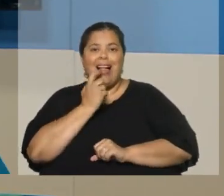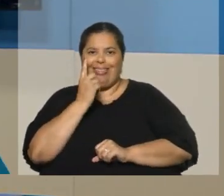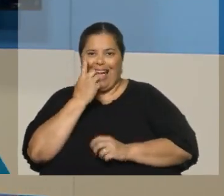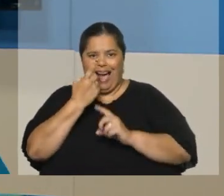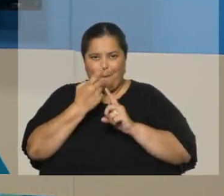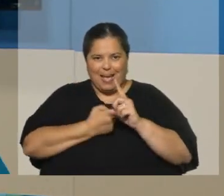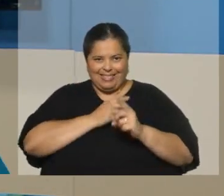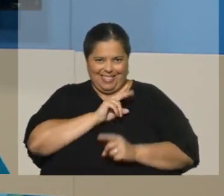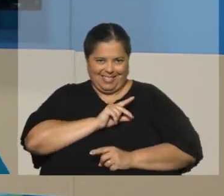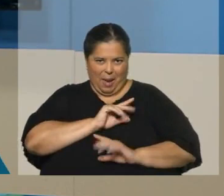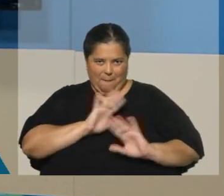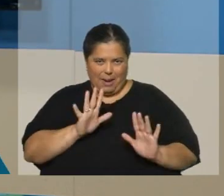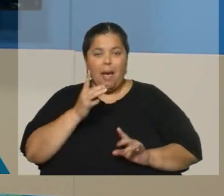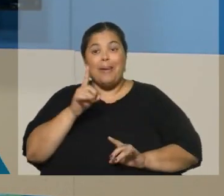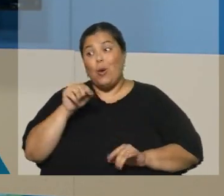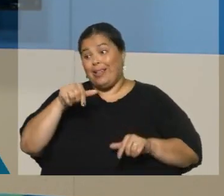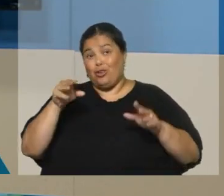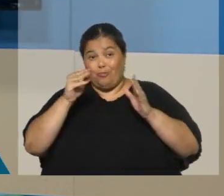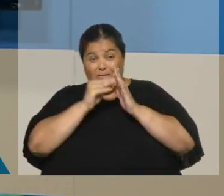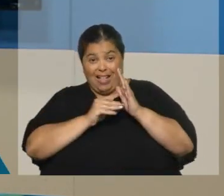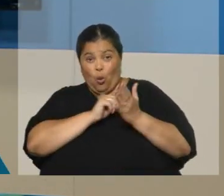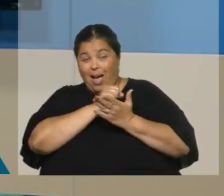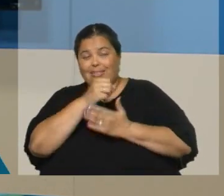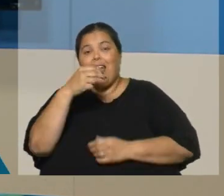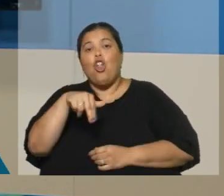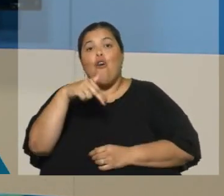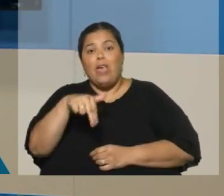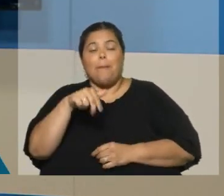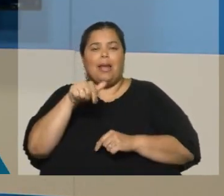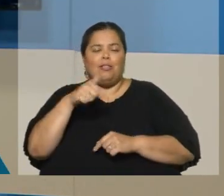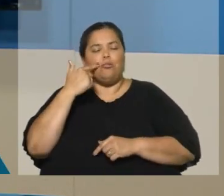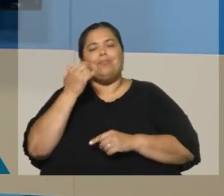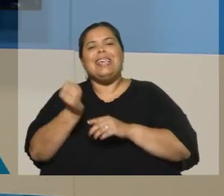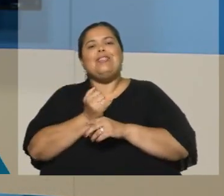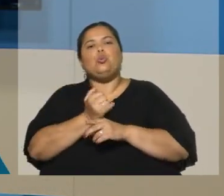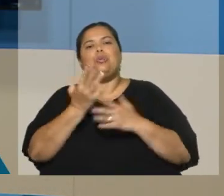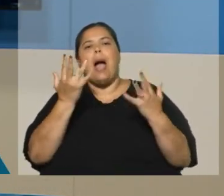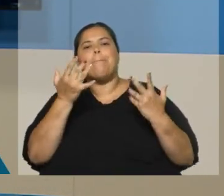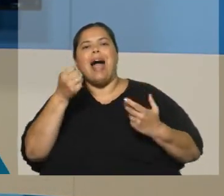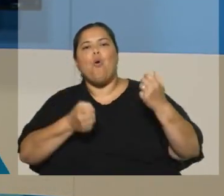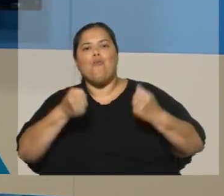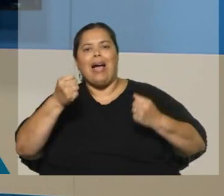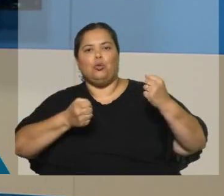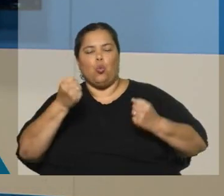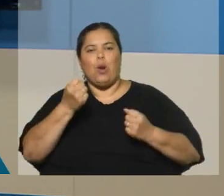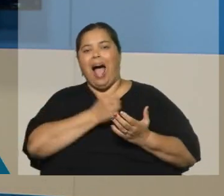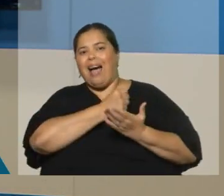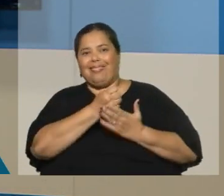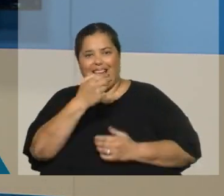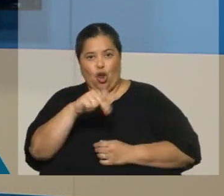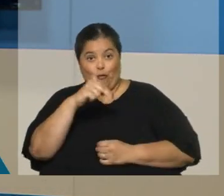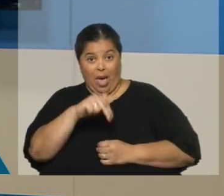evolución del índice de volumen físico de la industria manufacturera para el mes de noviembre. Y esto se debe fundamentalmente